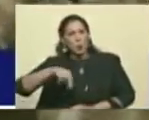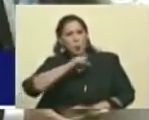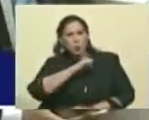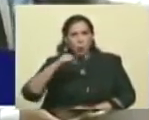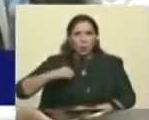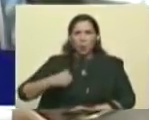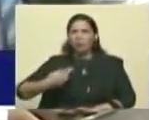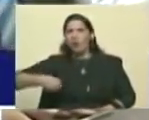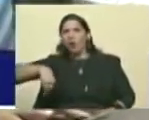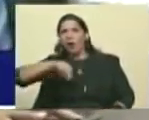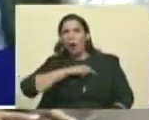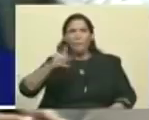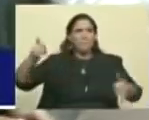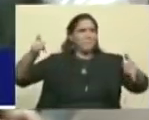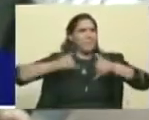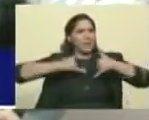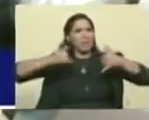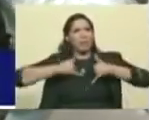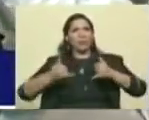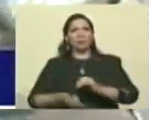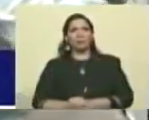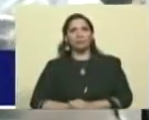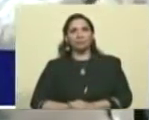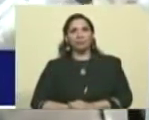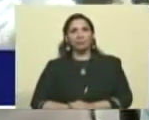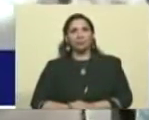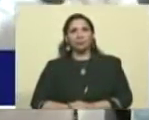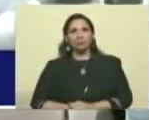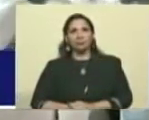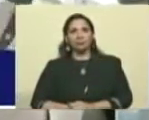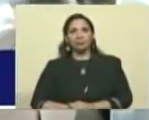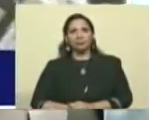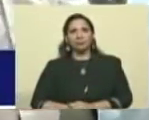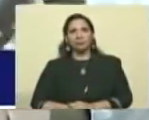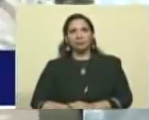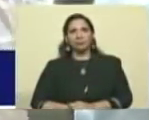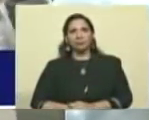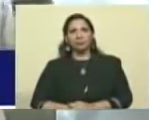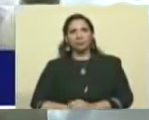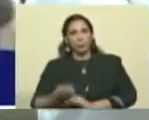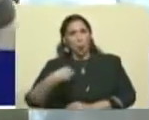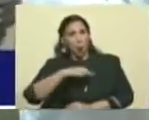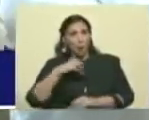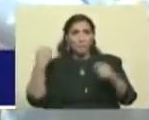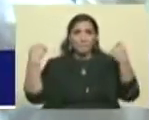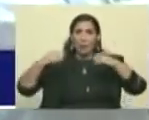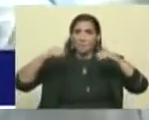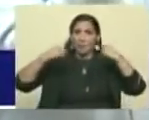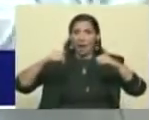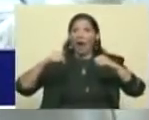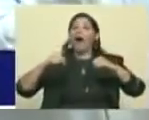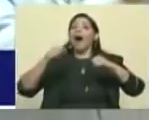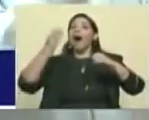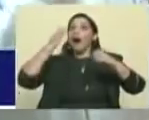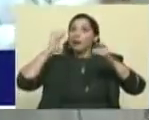que nos preparamos. Ah, ahora.